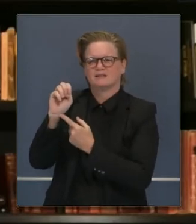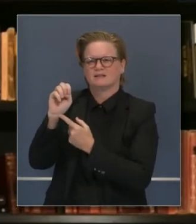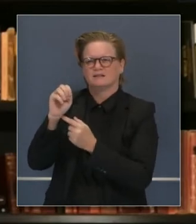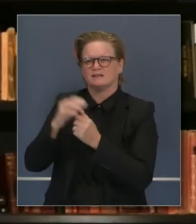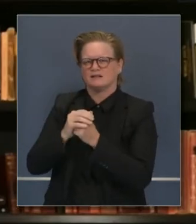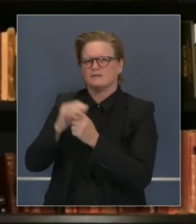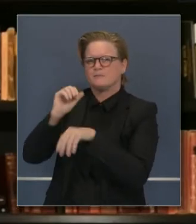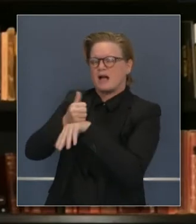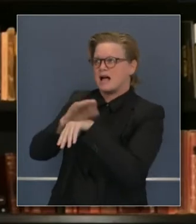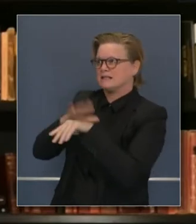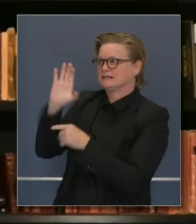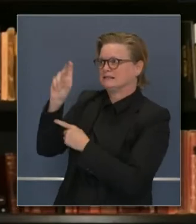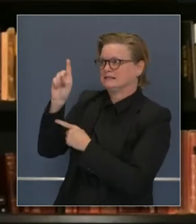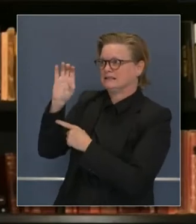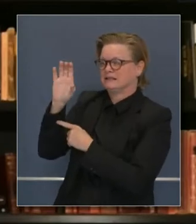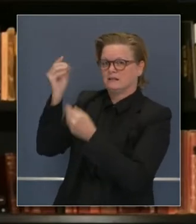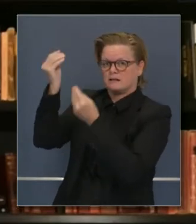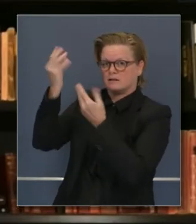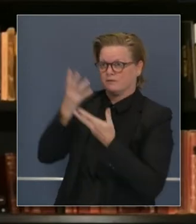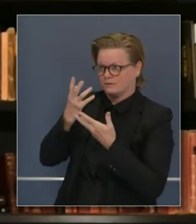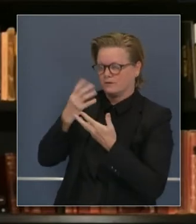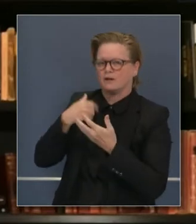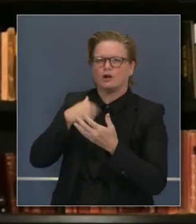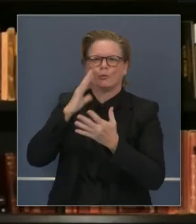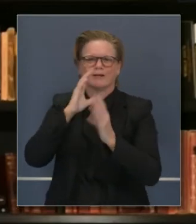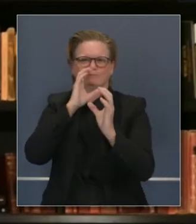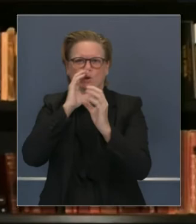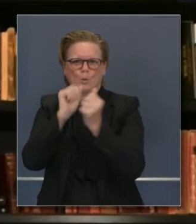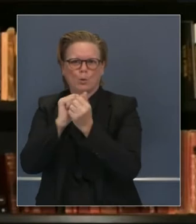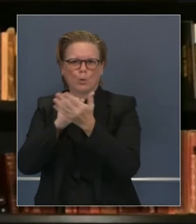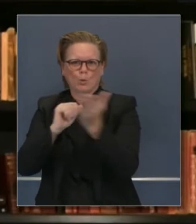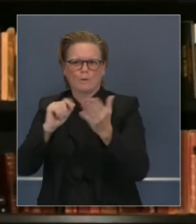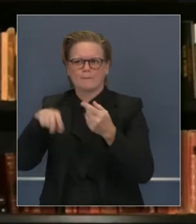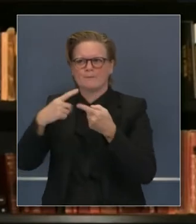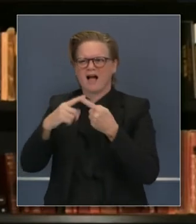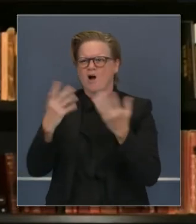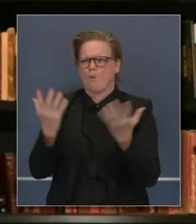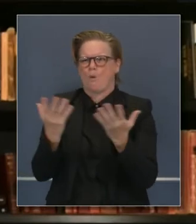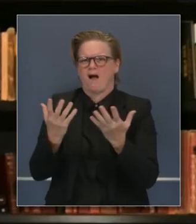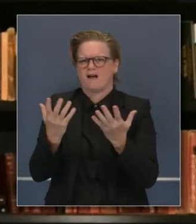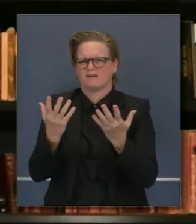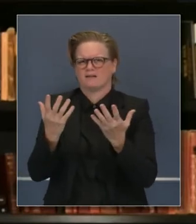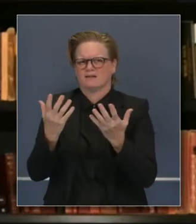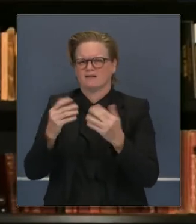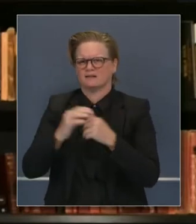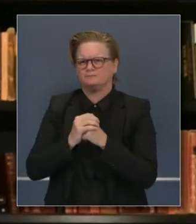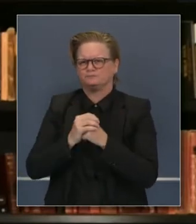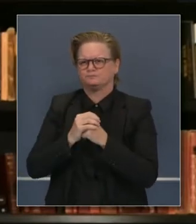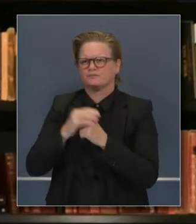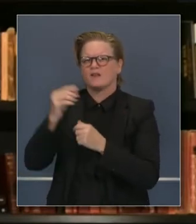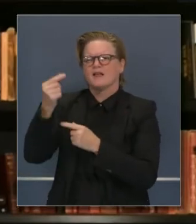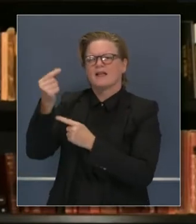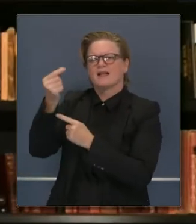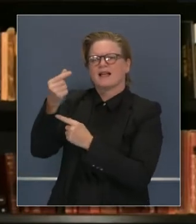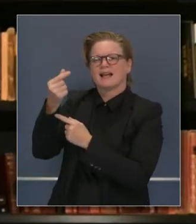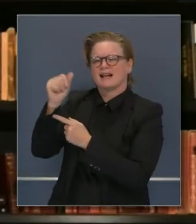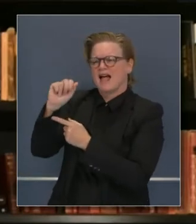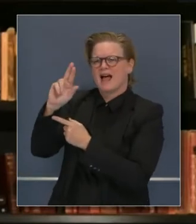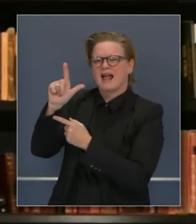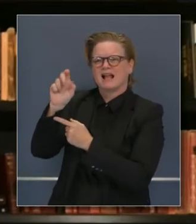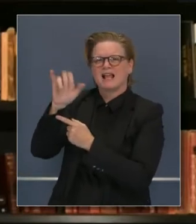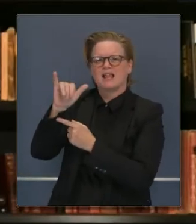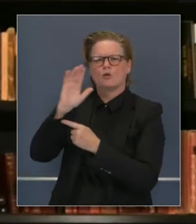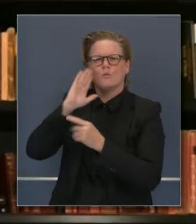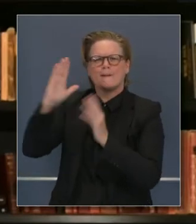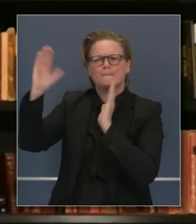Galley, tal vez esta sea la oportunidad de desglosar lo que el Estado hará para codificar las